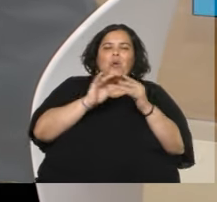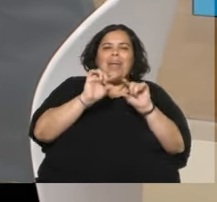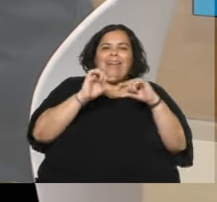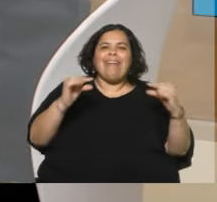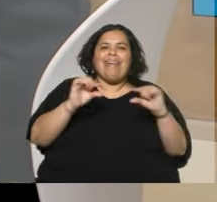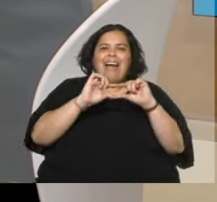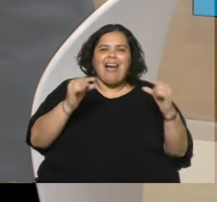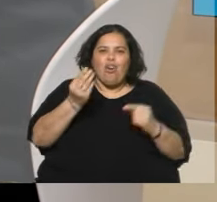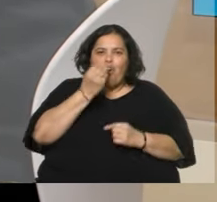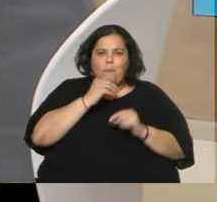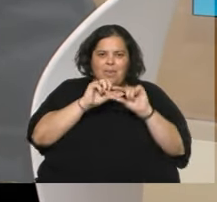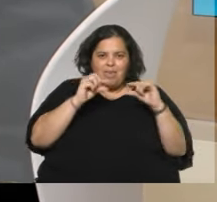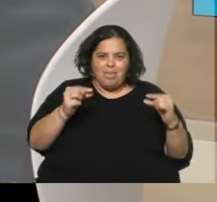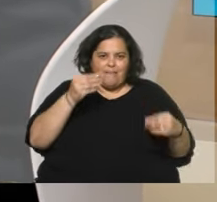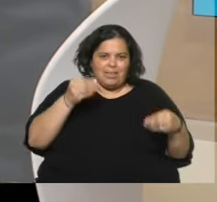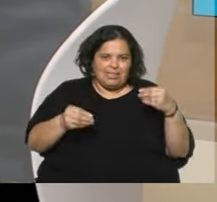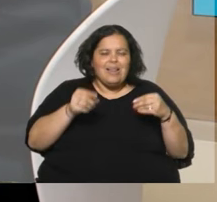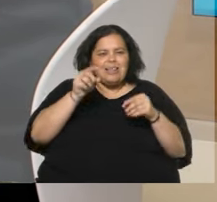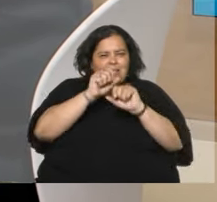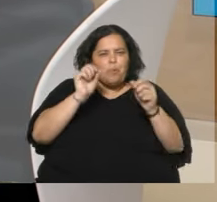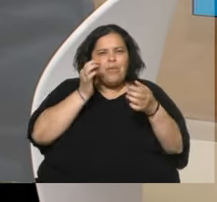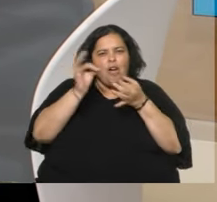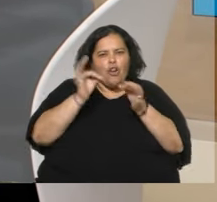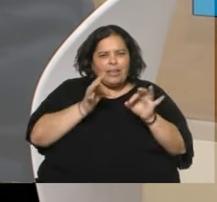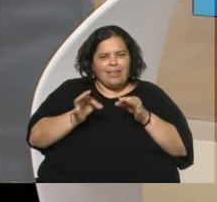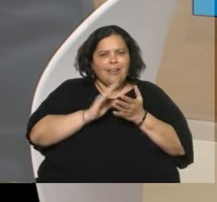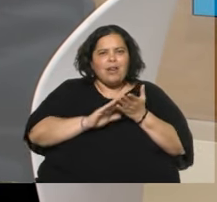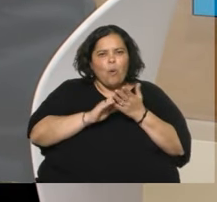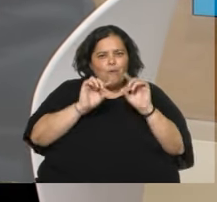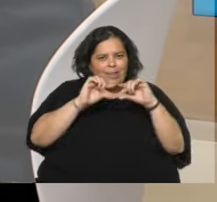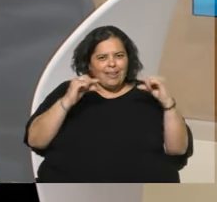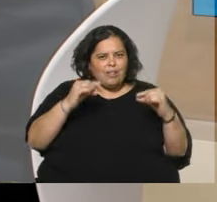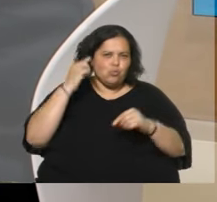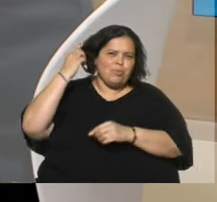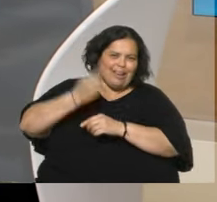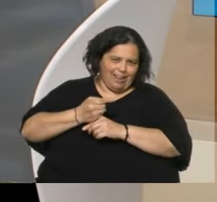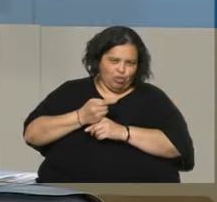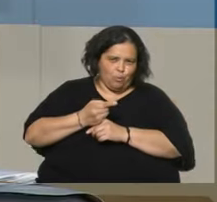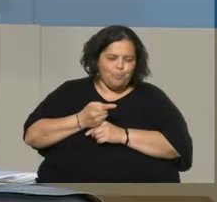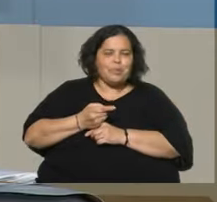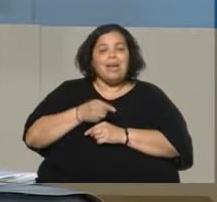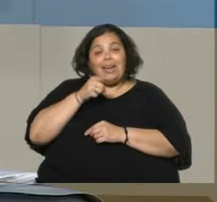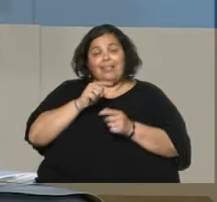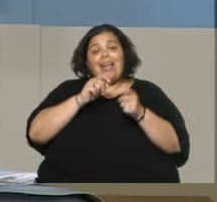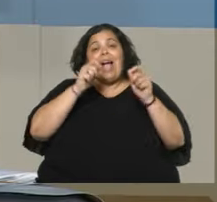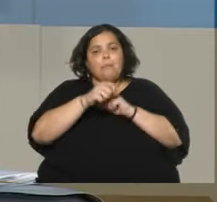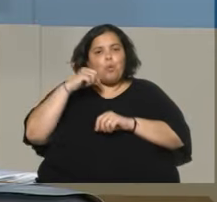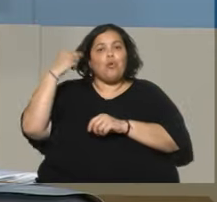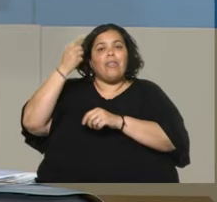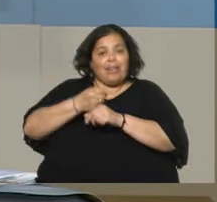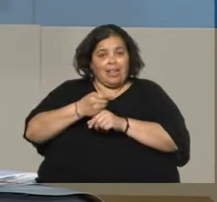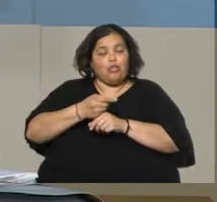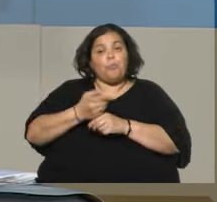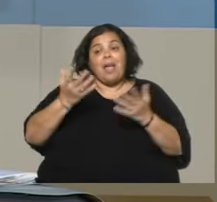flexibilización. ¿Se puede volver a corregir esto del etiquetado? Es por decreto que se hizo el cambio, ¿no? Es por decreto. Nosotros ahora justo tenemos